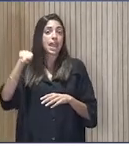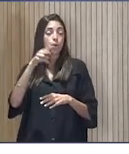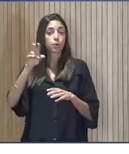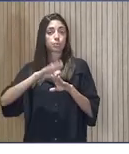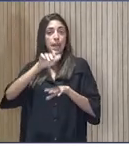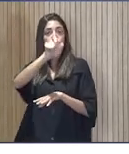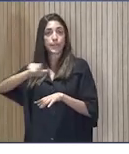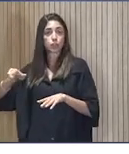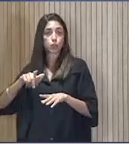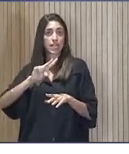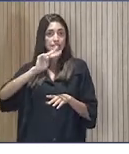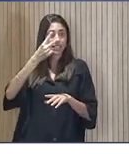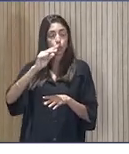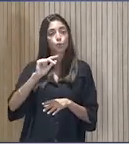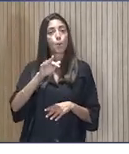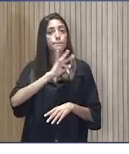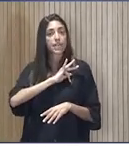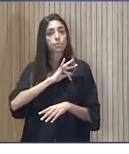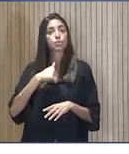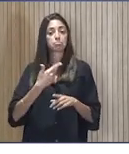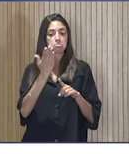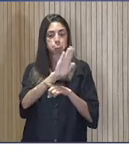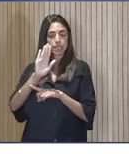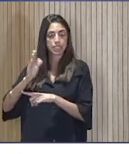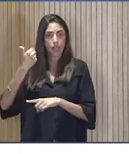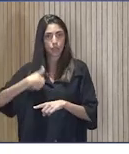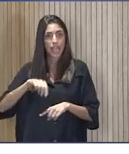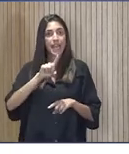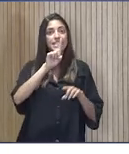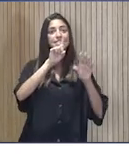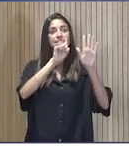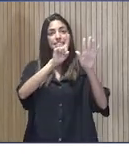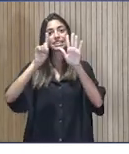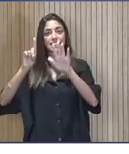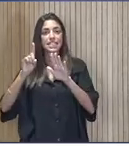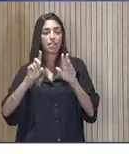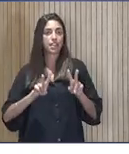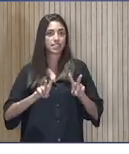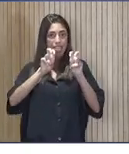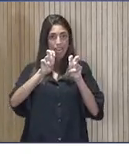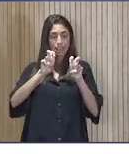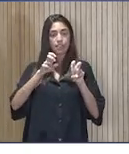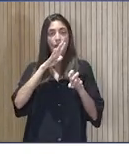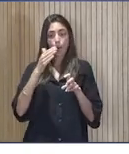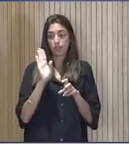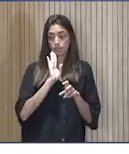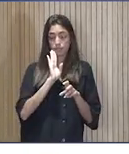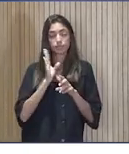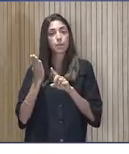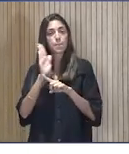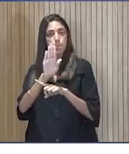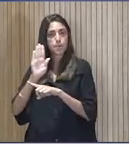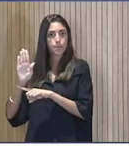presentado 66 iniciativas. Enseguida les presentaré a las 10 candidaturas que han llegado a la final